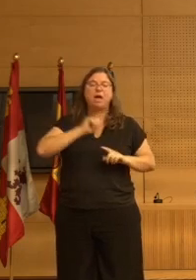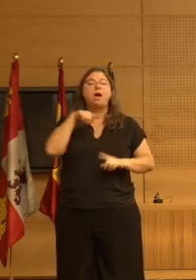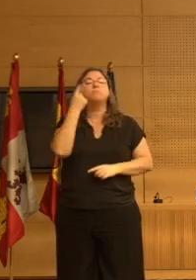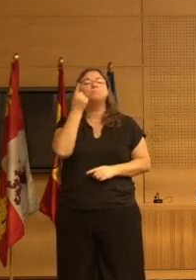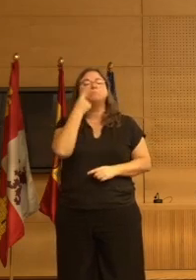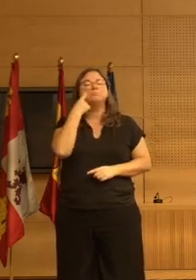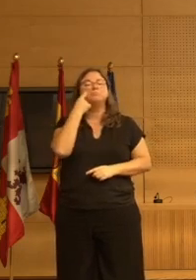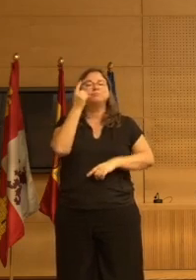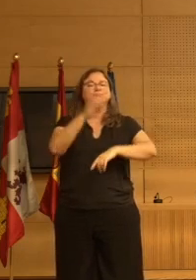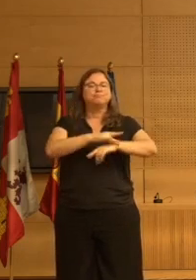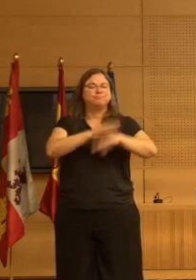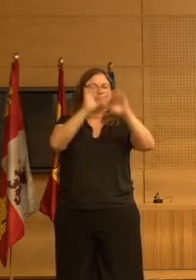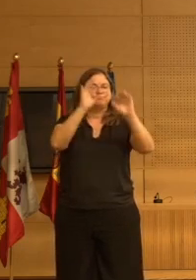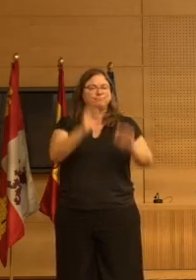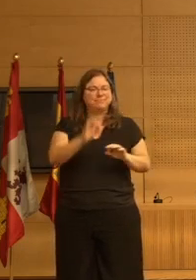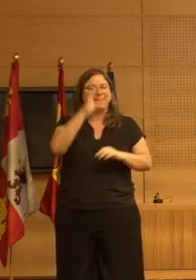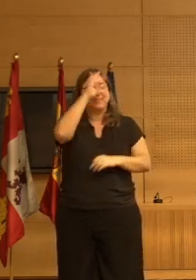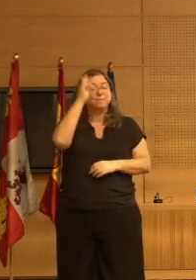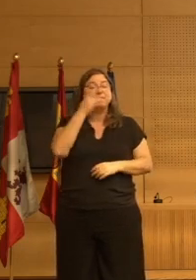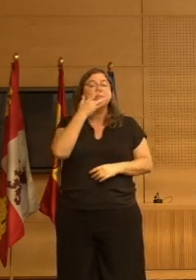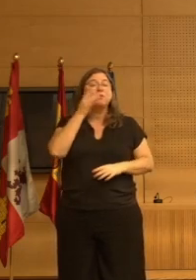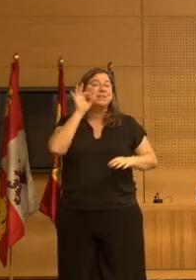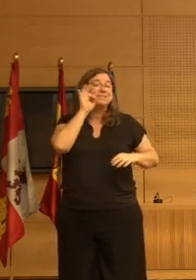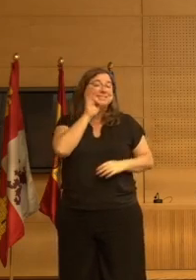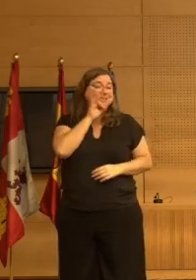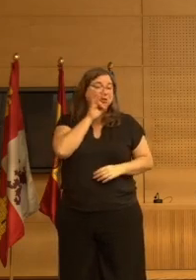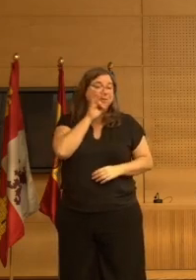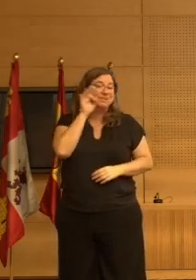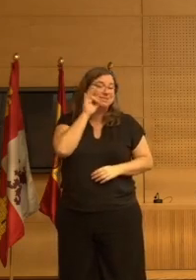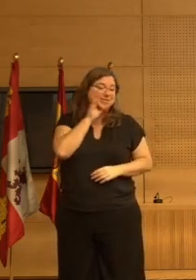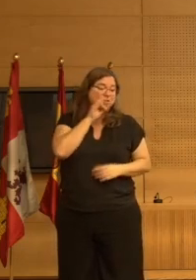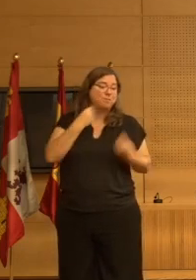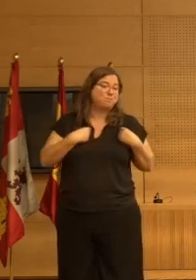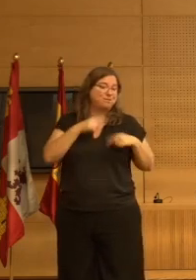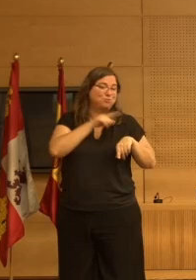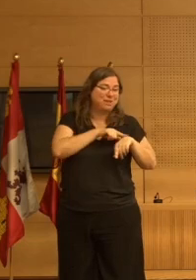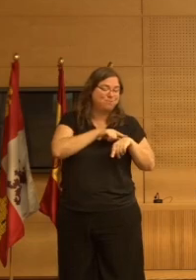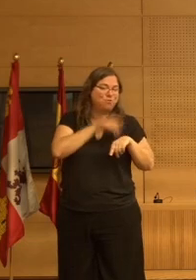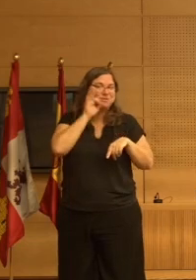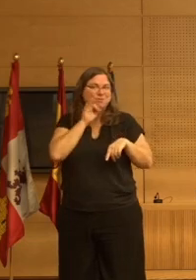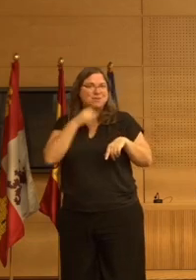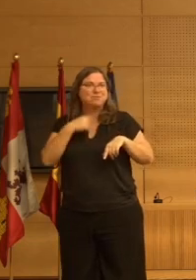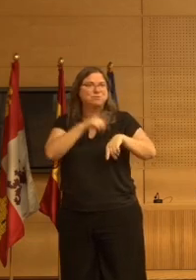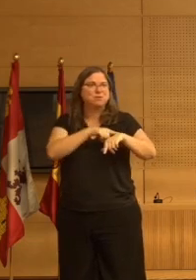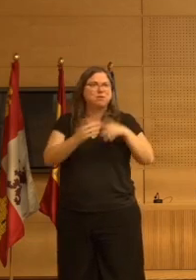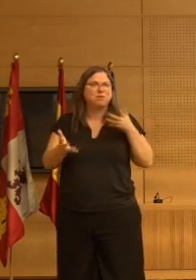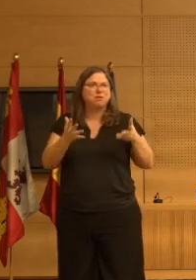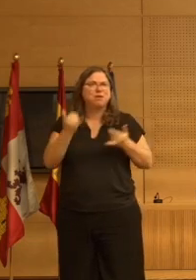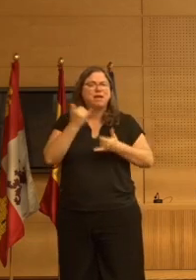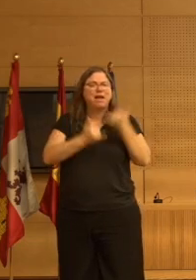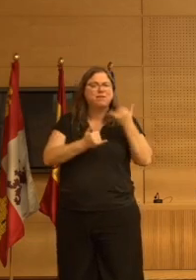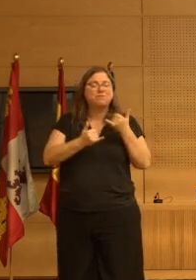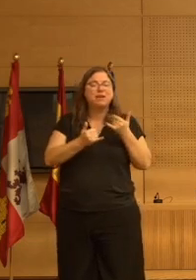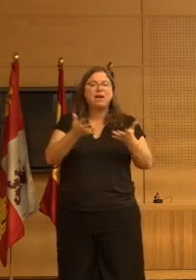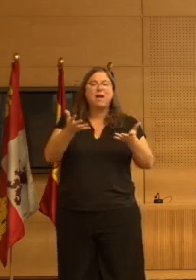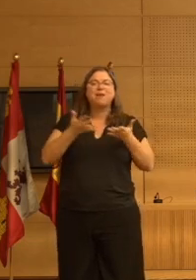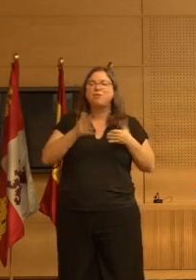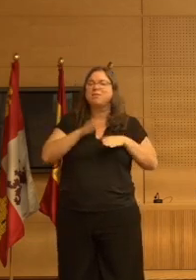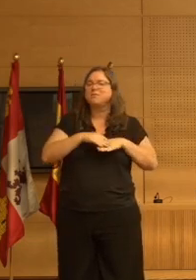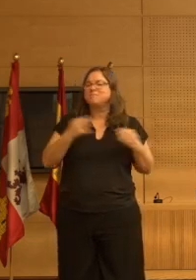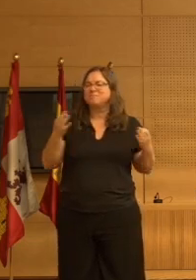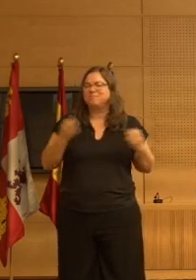en personas con demencia y un síndrome puede coexistir con otros síndromes es otra cosa que hace crome que te invita siempre te ayuda